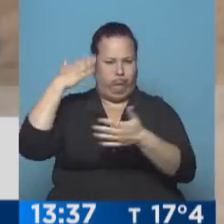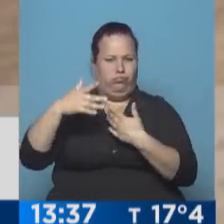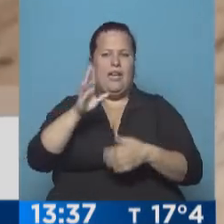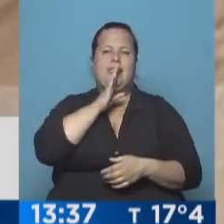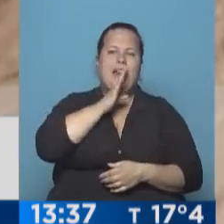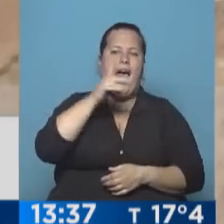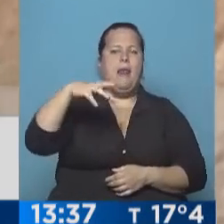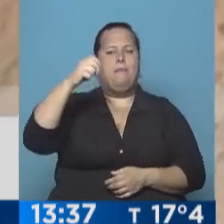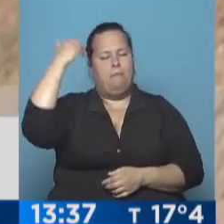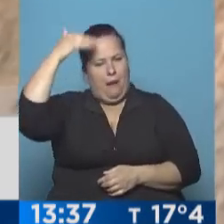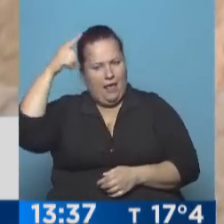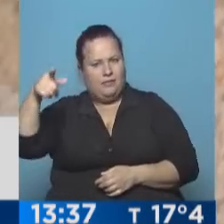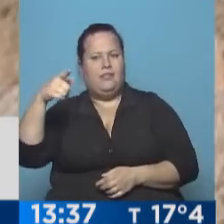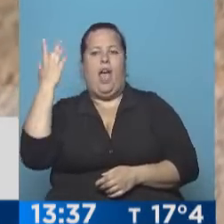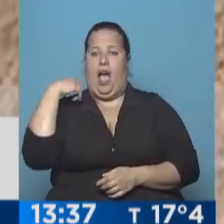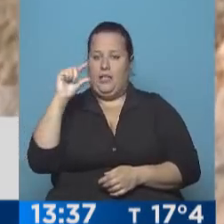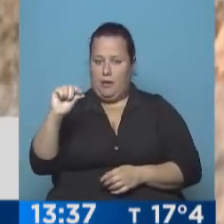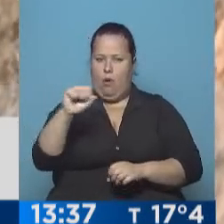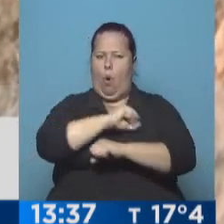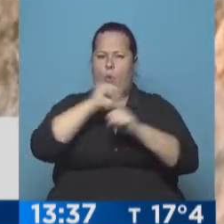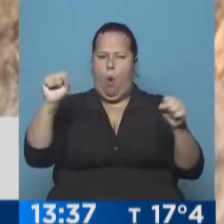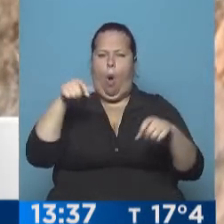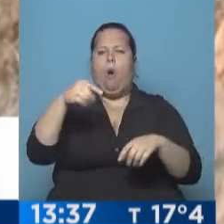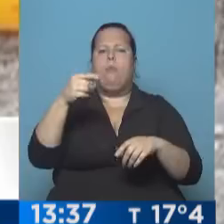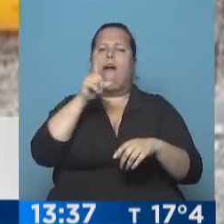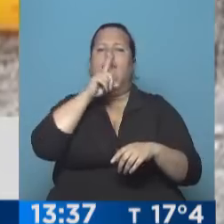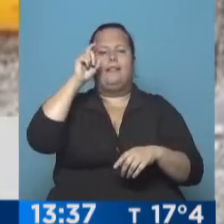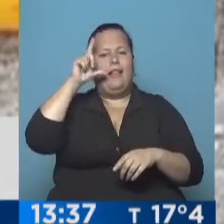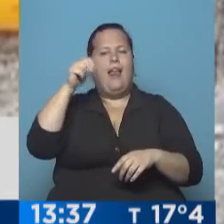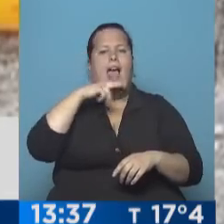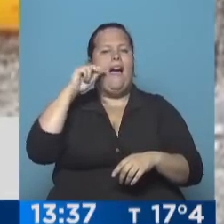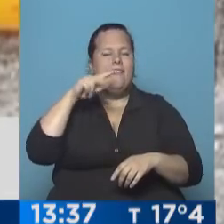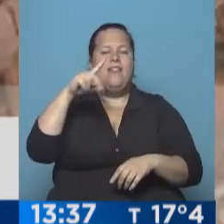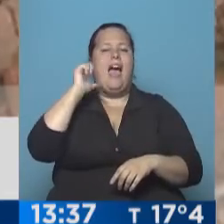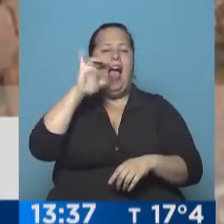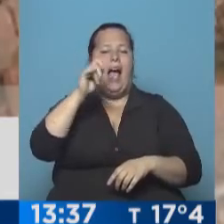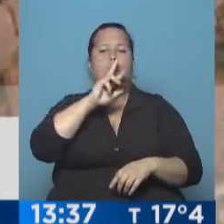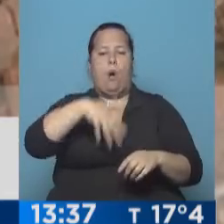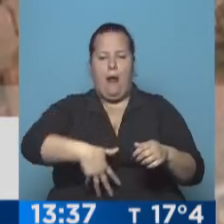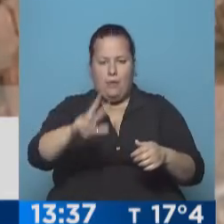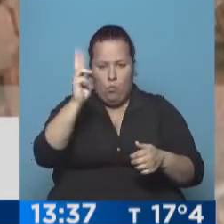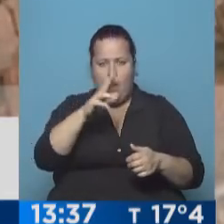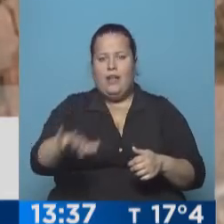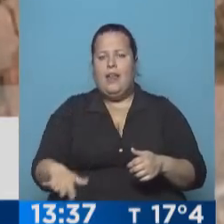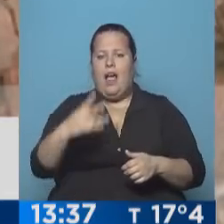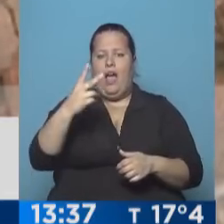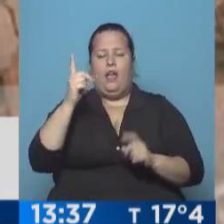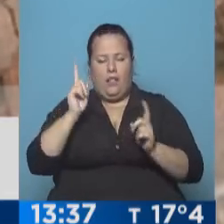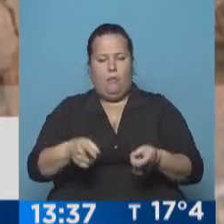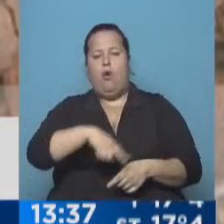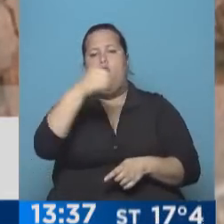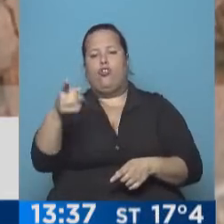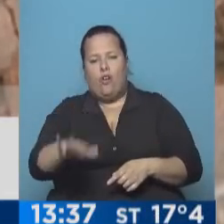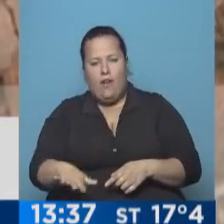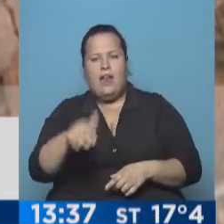Israel y Palestina. En las últimas horas, bombas arrojadas por Tel Aviv mataron en Gaza a una embarazada y su pequeña hija, a otro